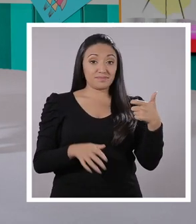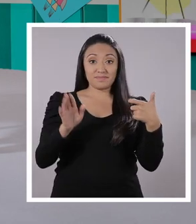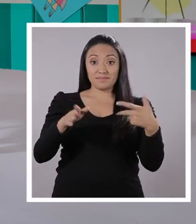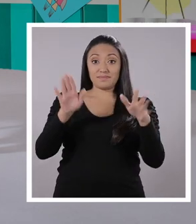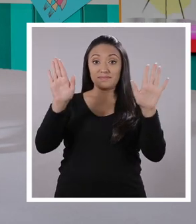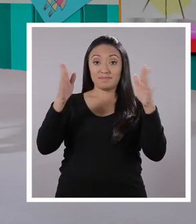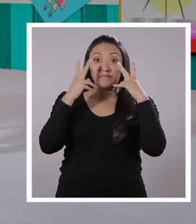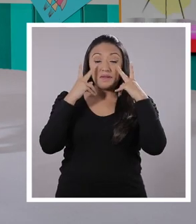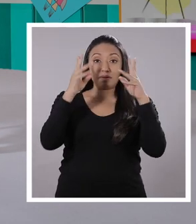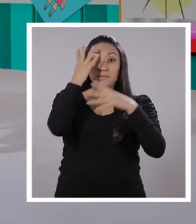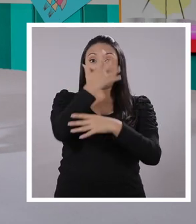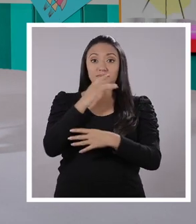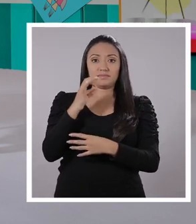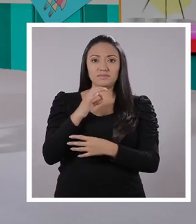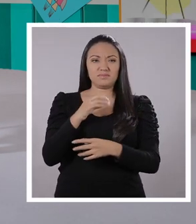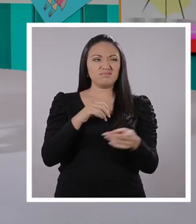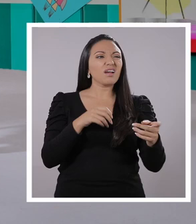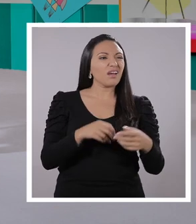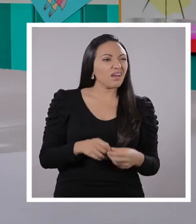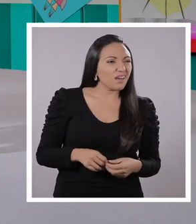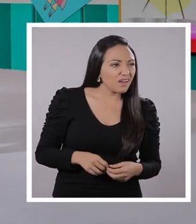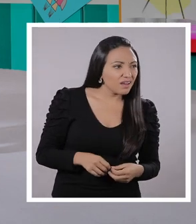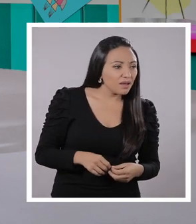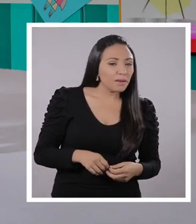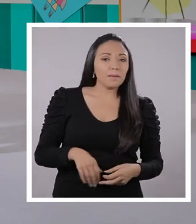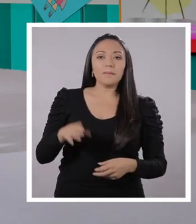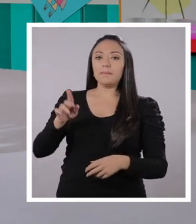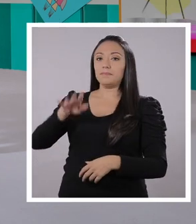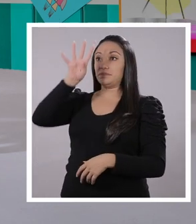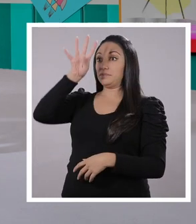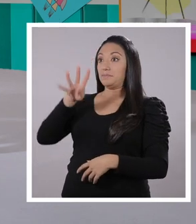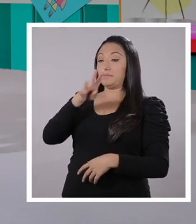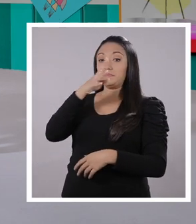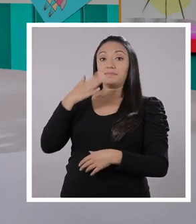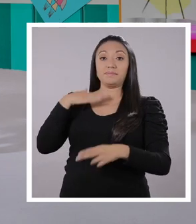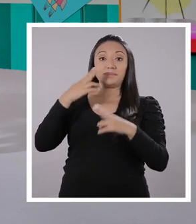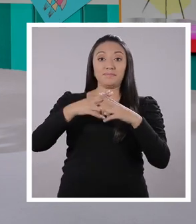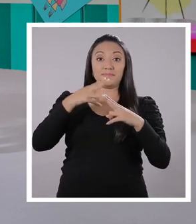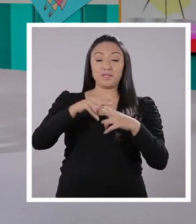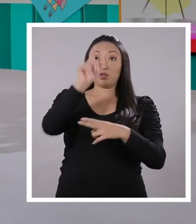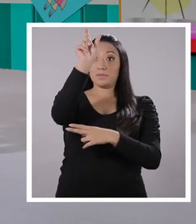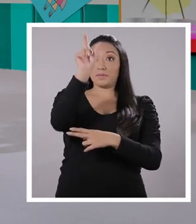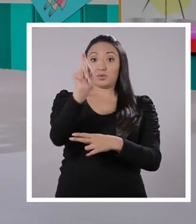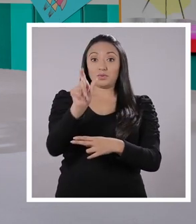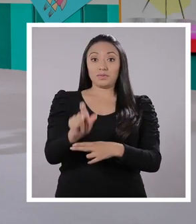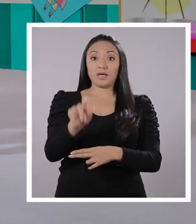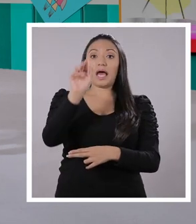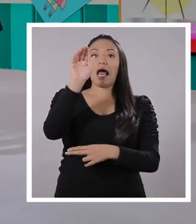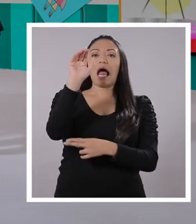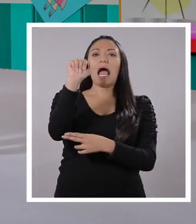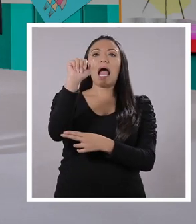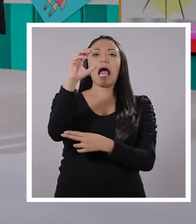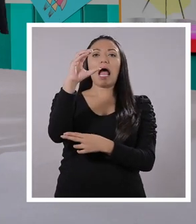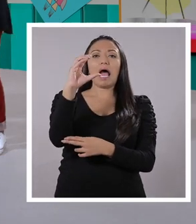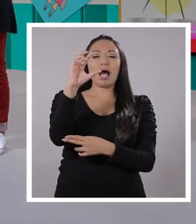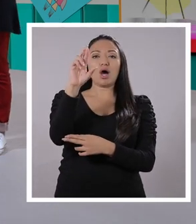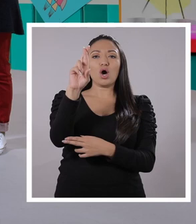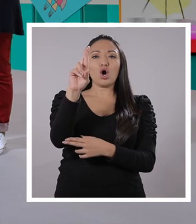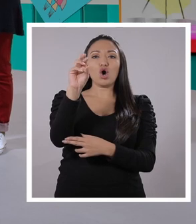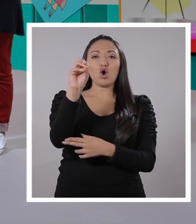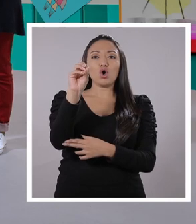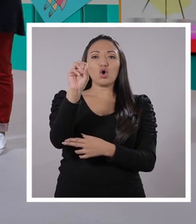fantástico. ¡Qué hermoso! ¿Y qué le quedó fantástico? El acróstico de mi nombre. ¿Me ayudas a pegarlo en la pizarra? Claro que sí, profe.